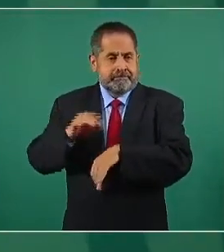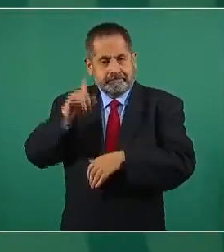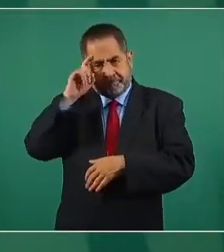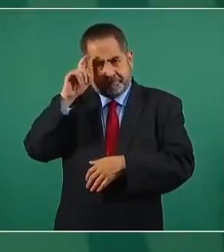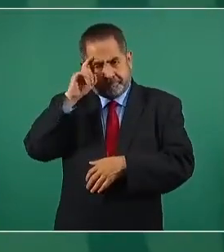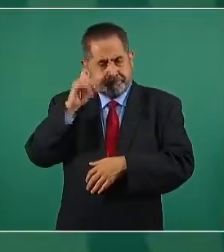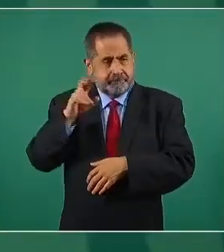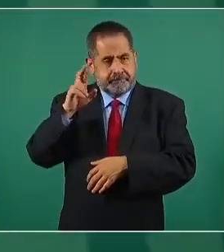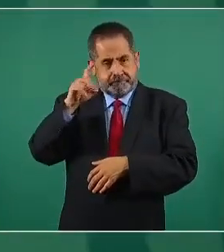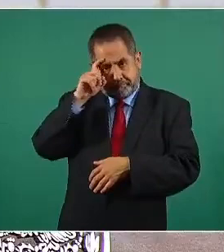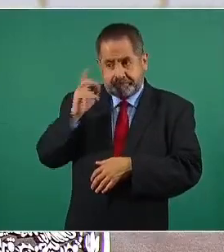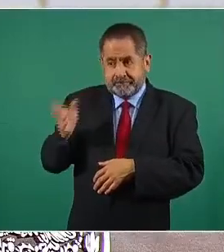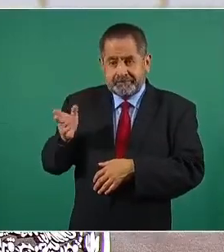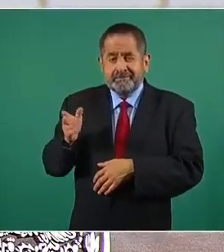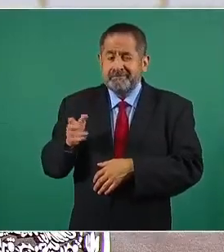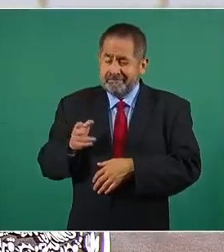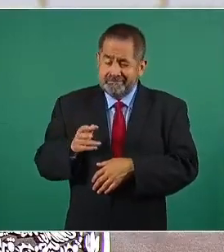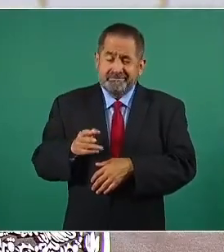-Gatell,